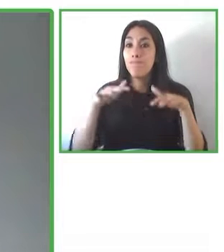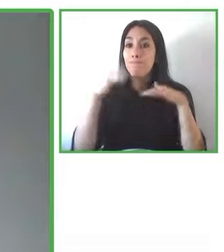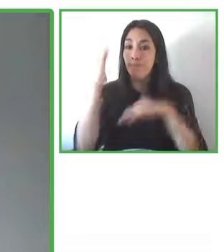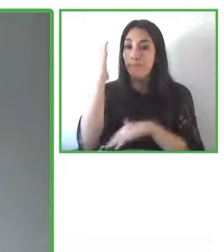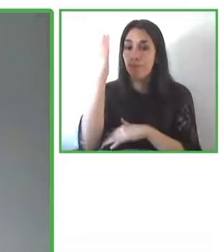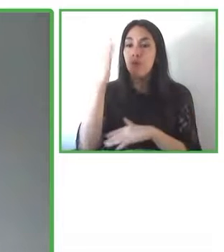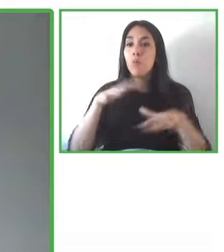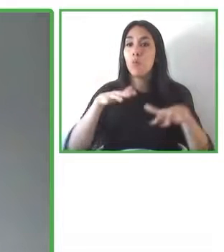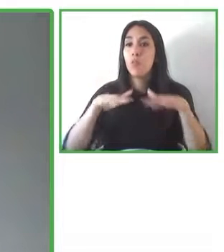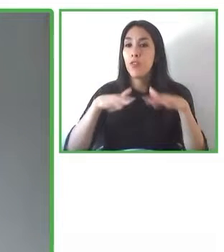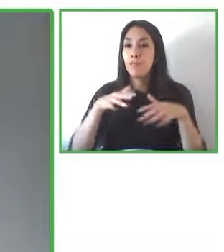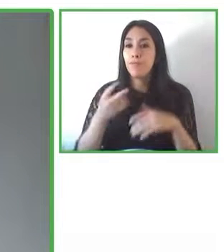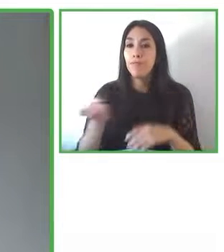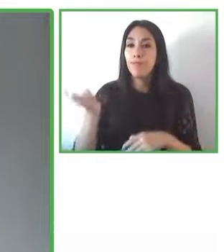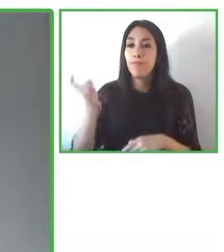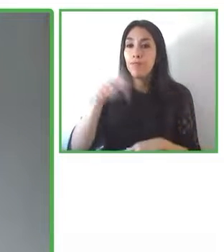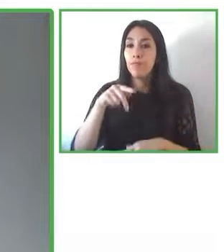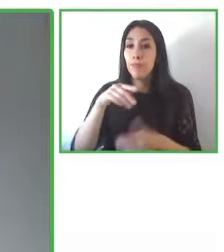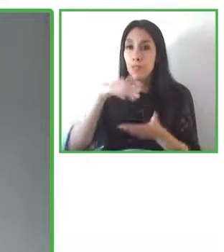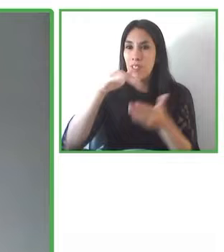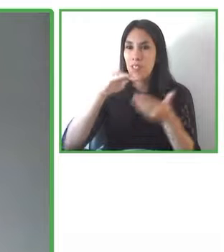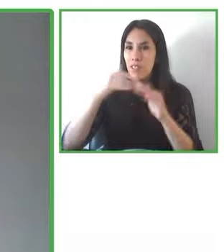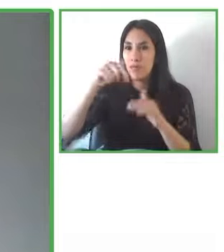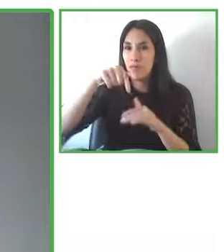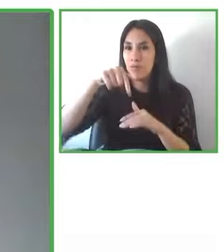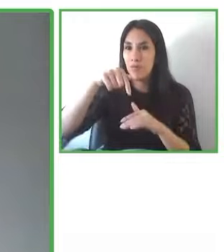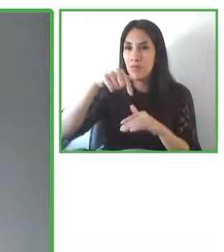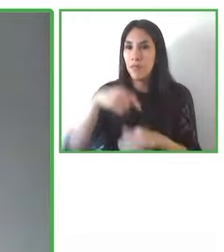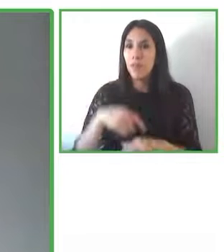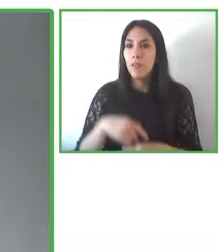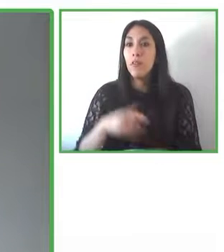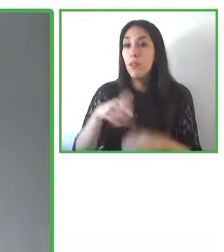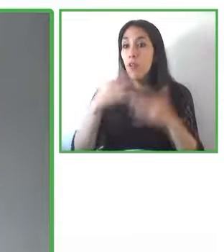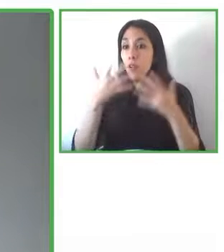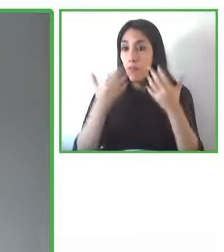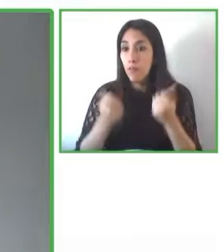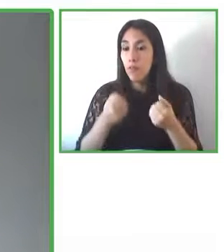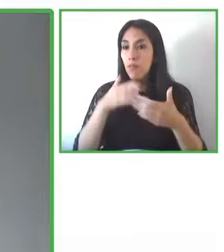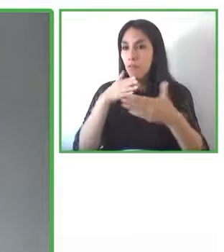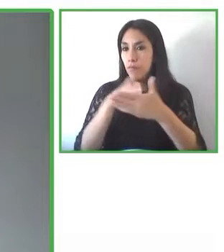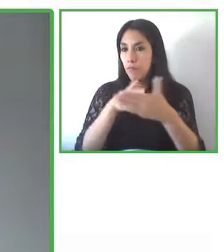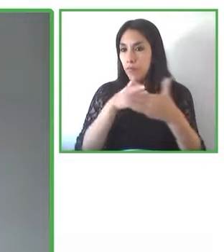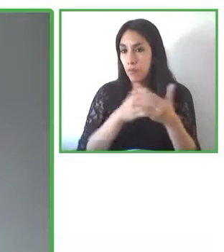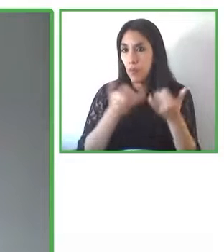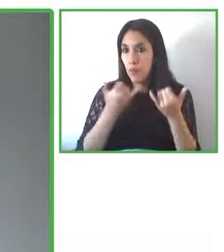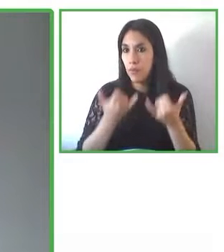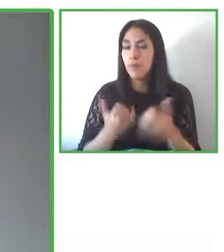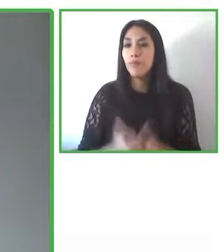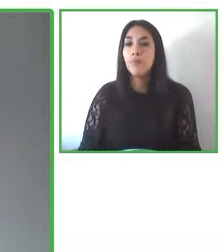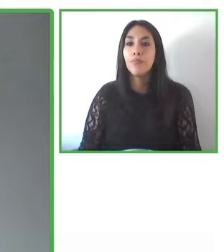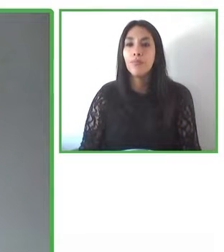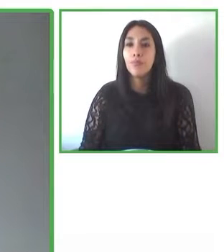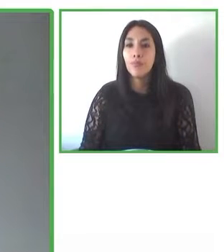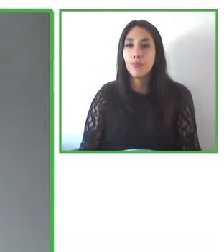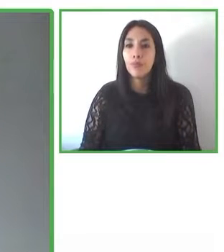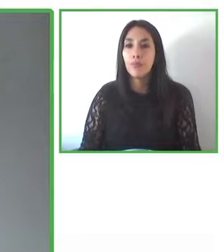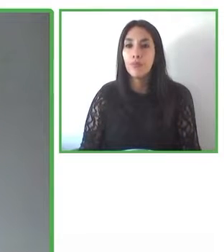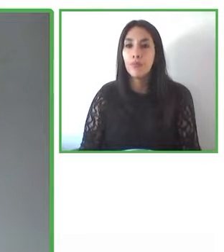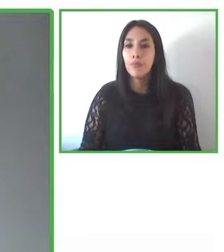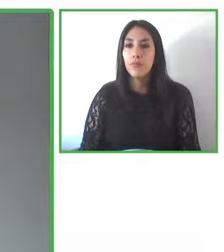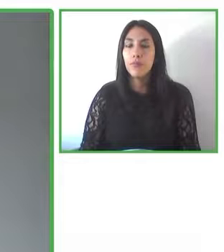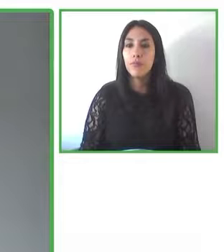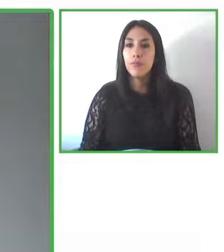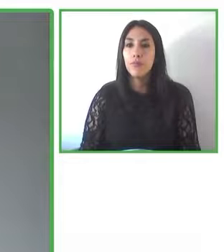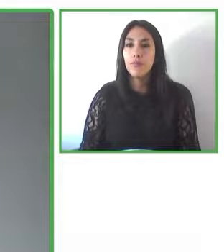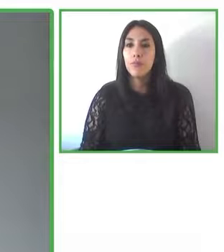existen barreras, barreras físicas, cognitivas, actitudinales, que hacen difícil poder